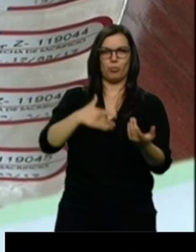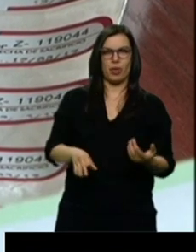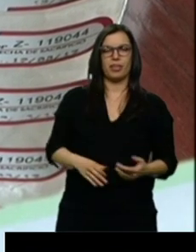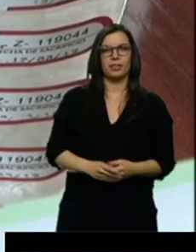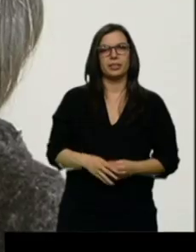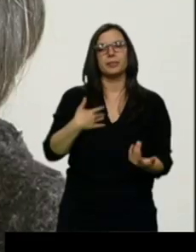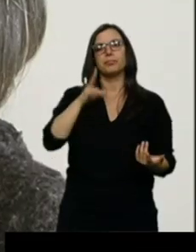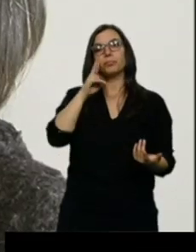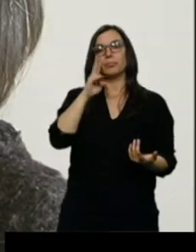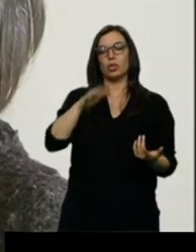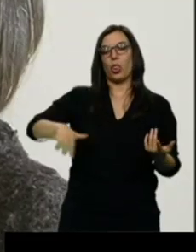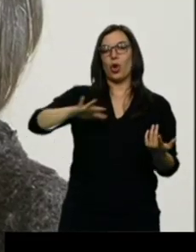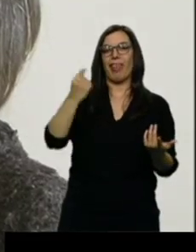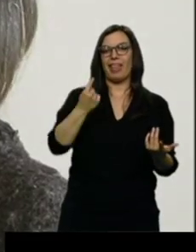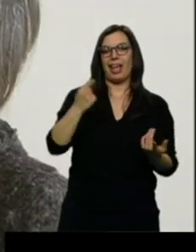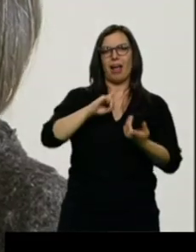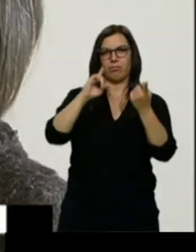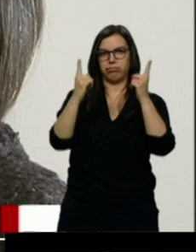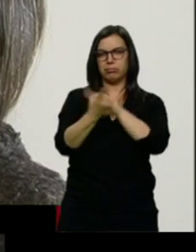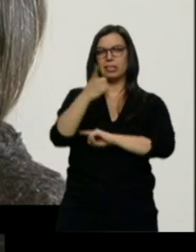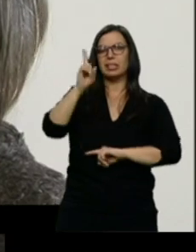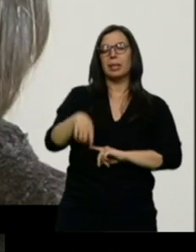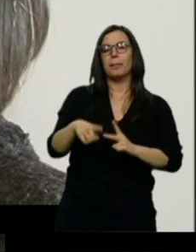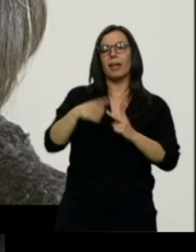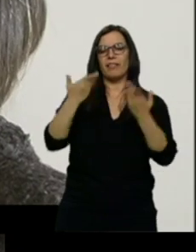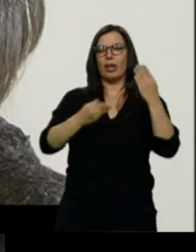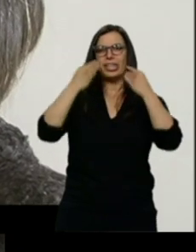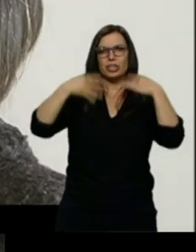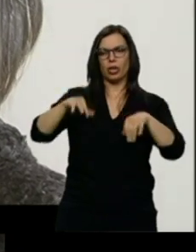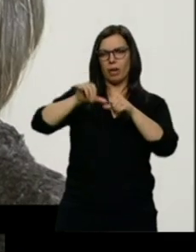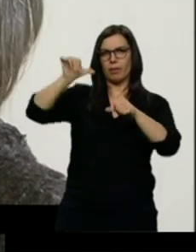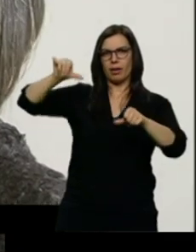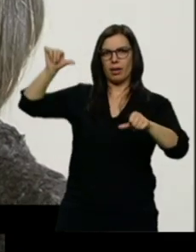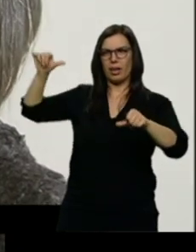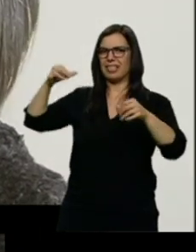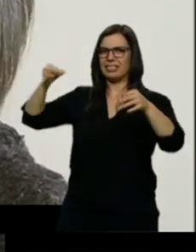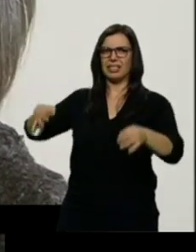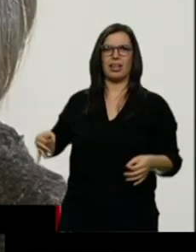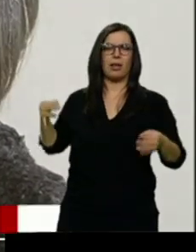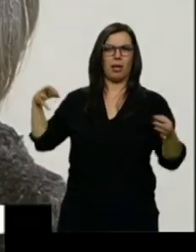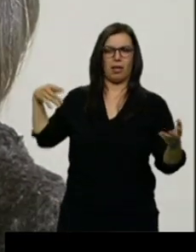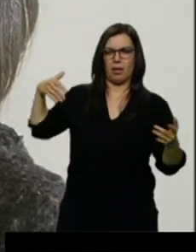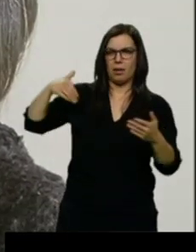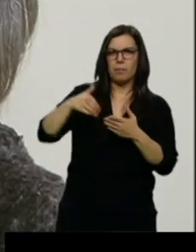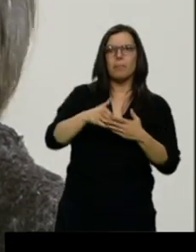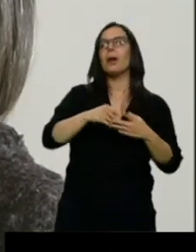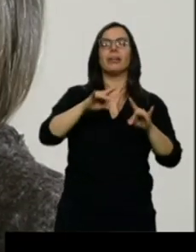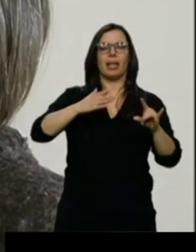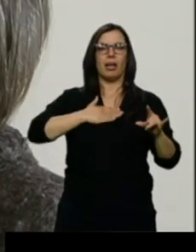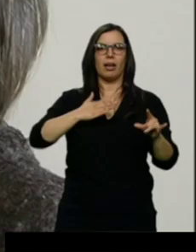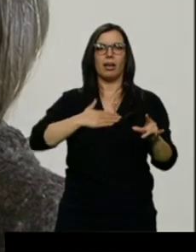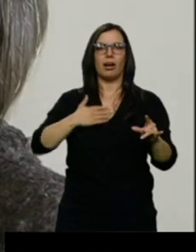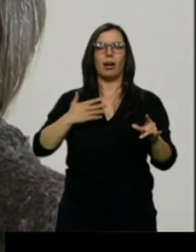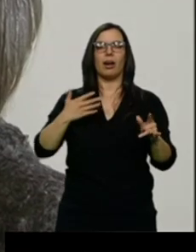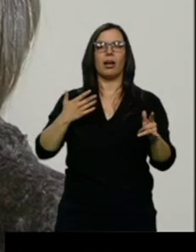han cambiado. Se ha valorado también que históricamente siempre ha habido ganaderías autóctonas de churra, castellana y hojalada por